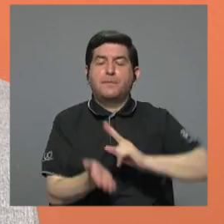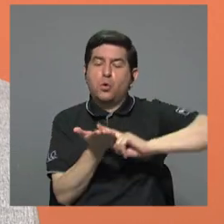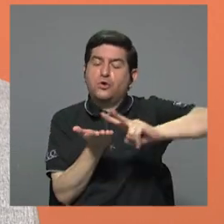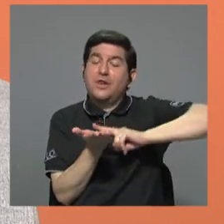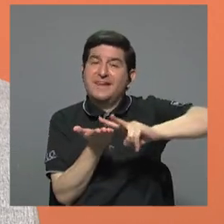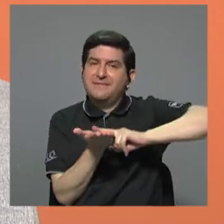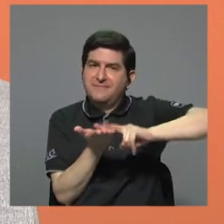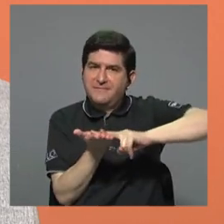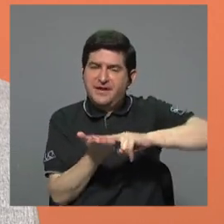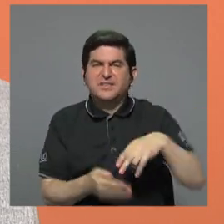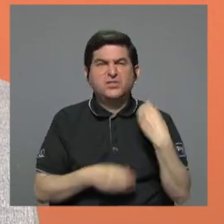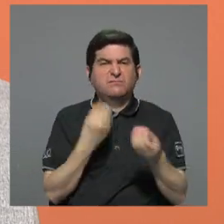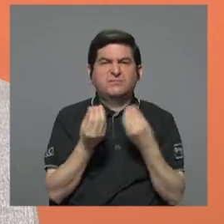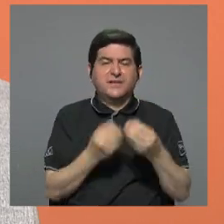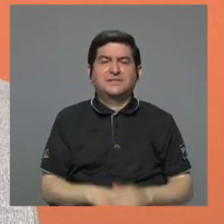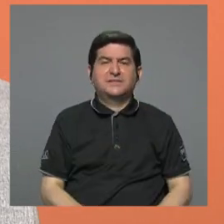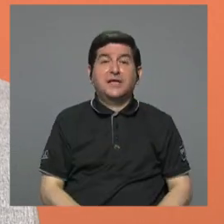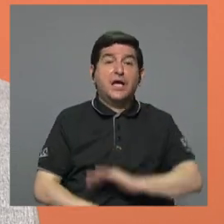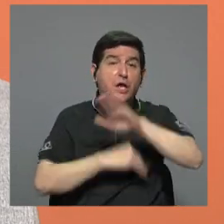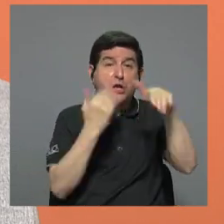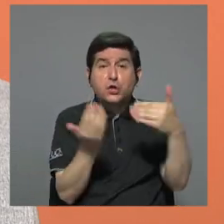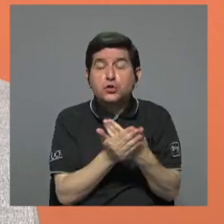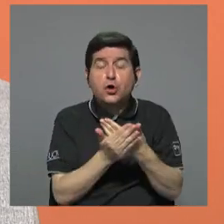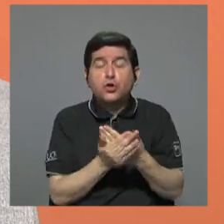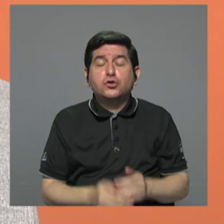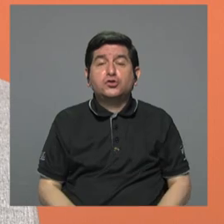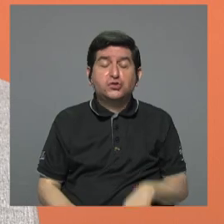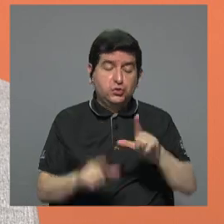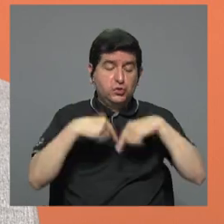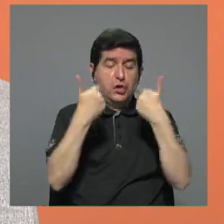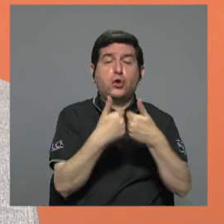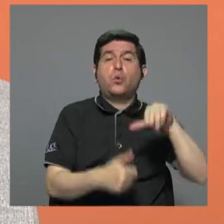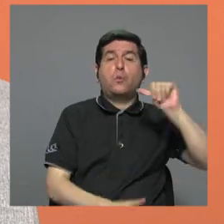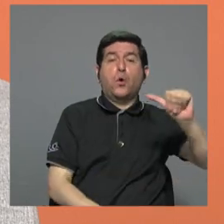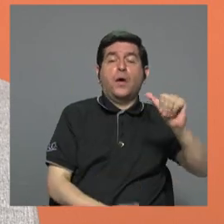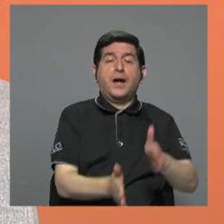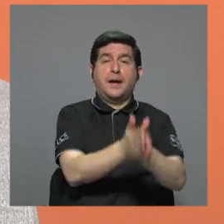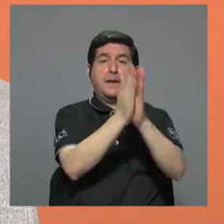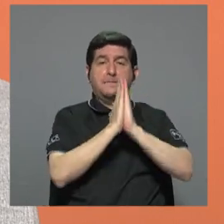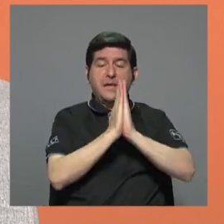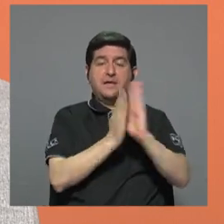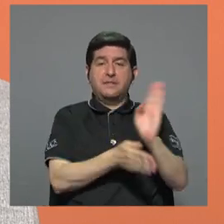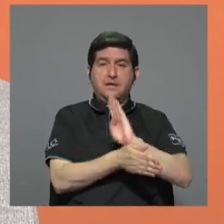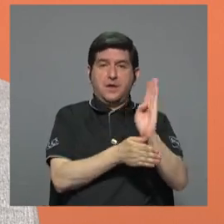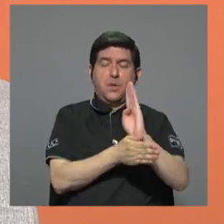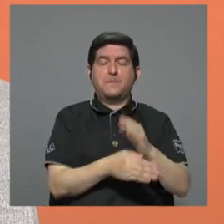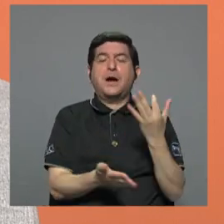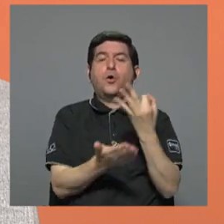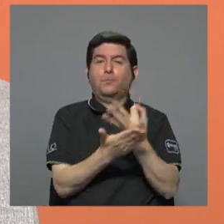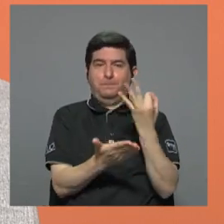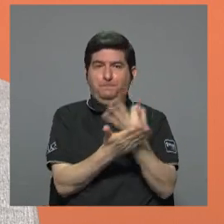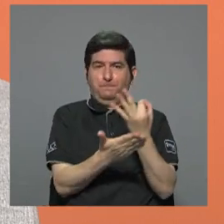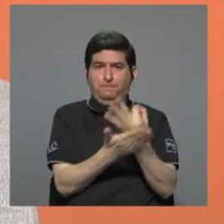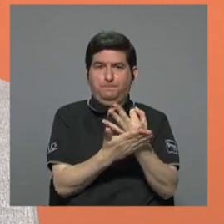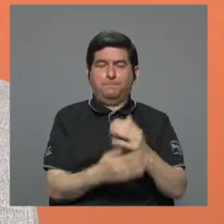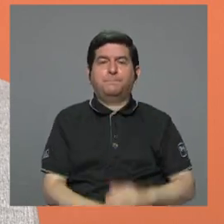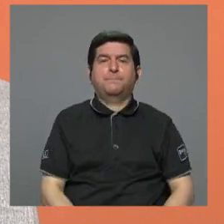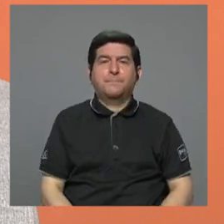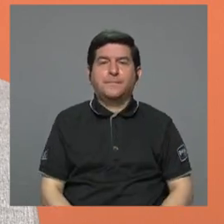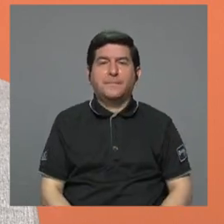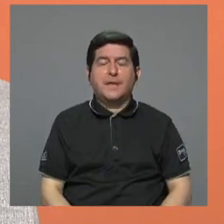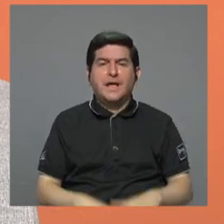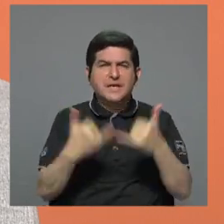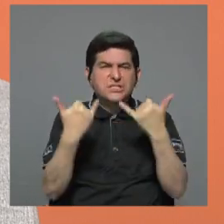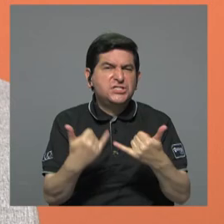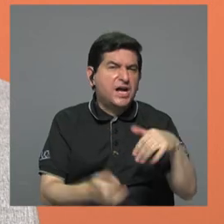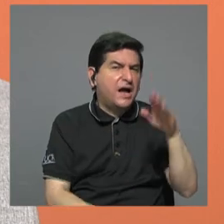Nacional lo que hizo fue emitir todo de serie A para pedirle a un banco un financiamiento. A, B, ya